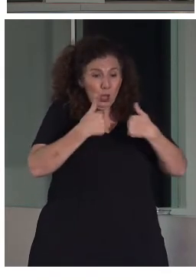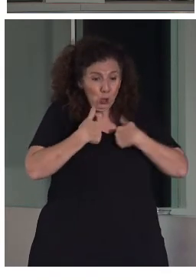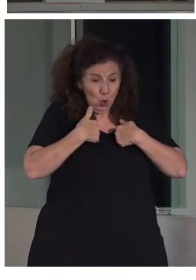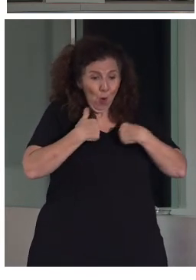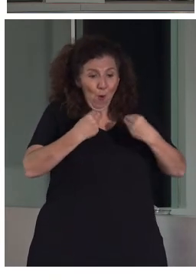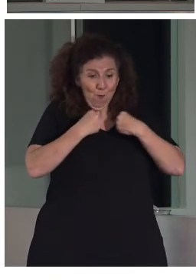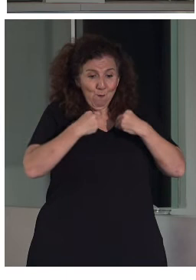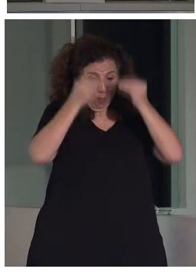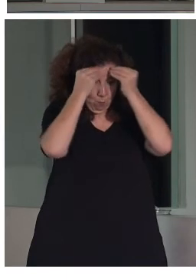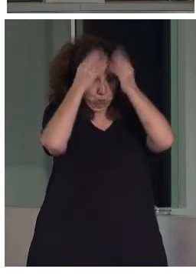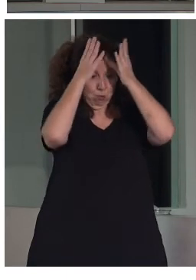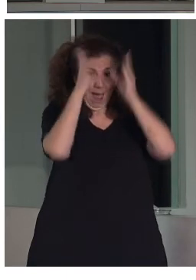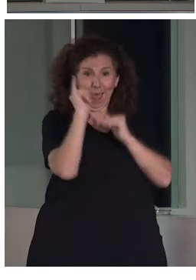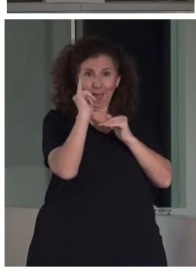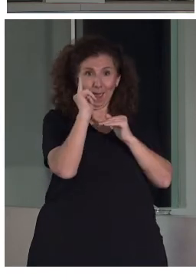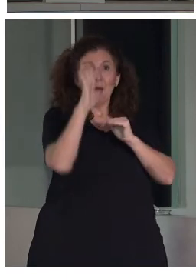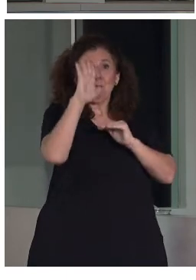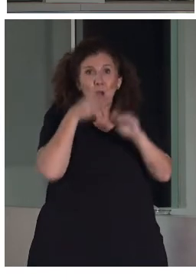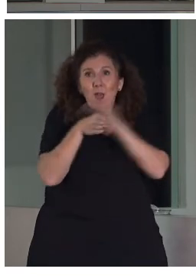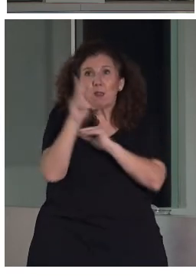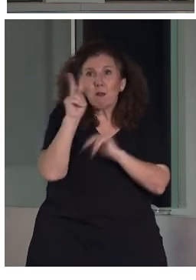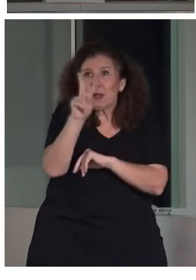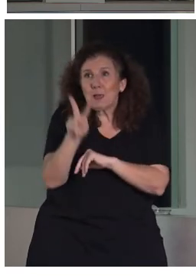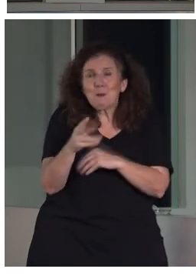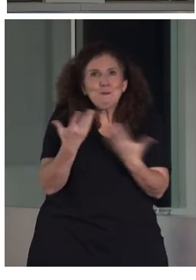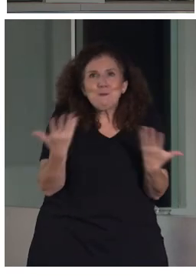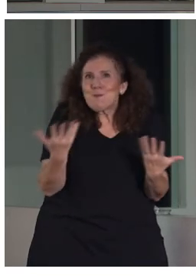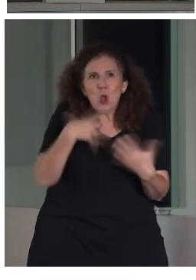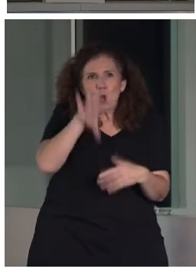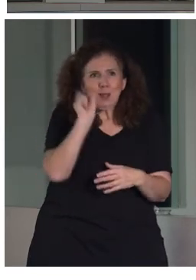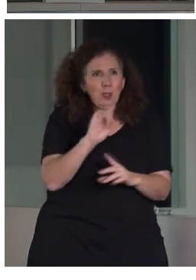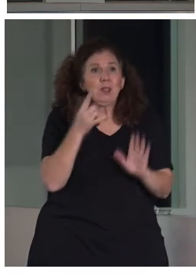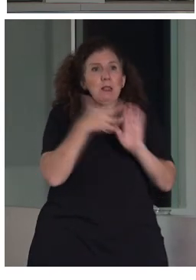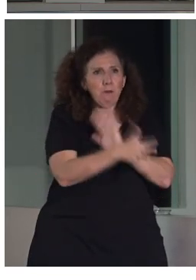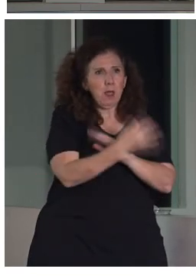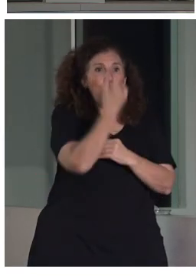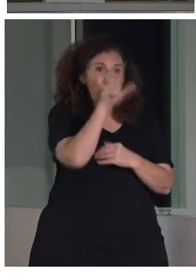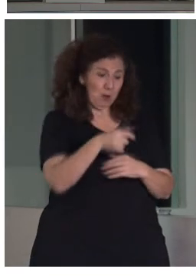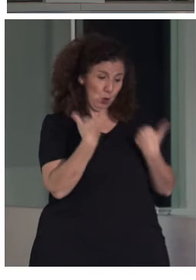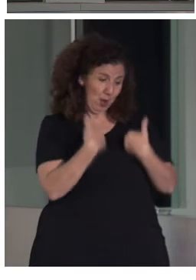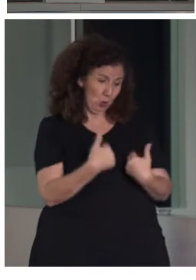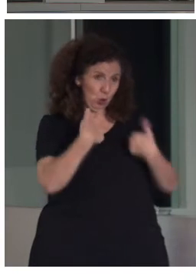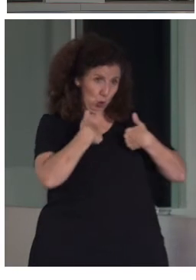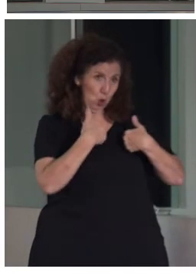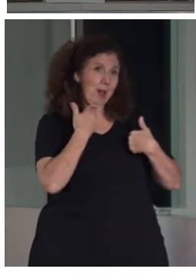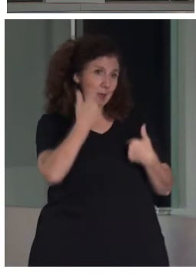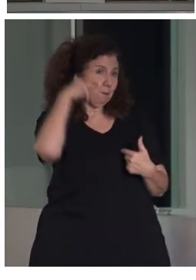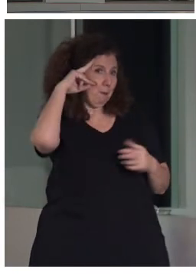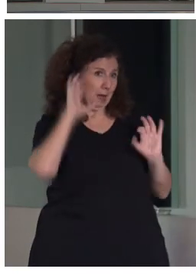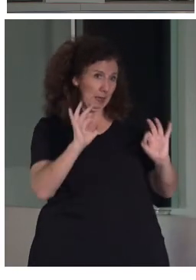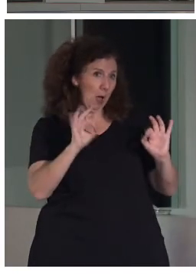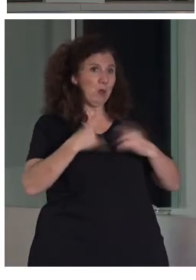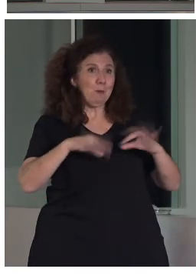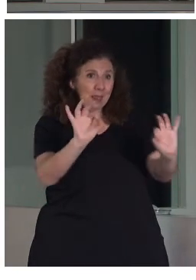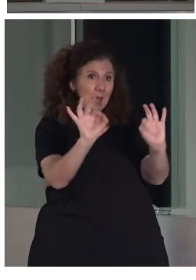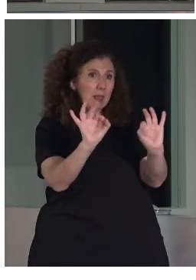pudiera comprender. Pues si estamos hablando de personas especializadas, imaginaos el caso de personas que se enfrentan